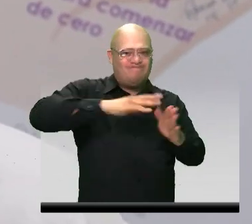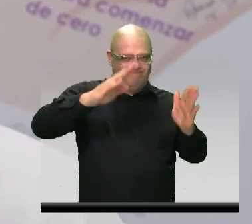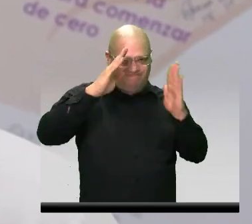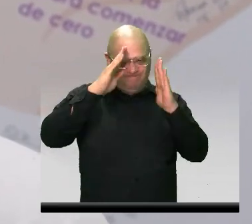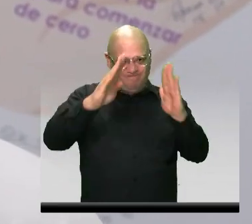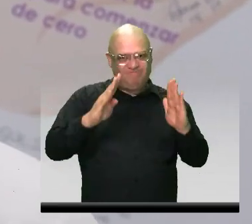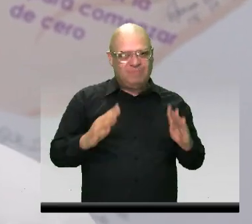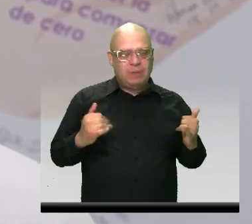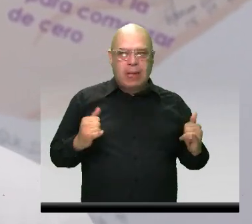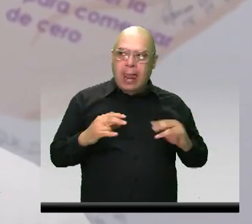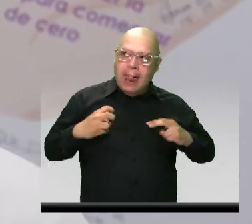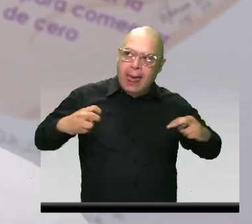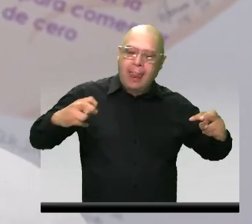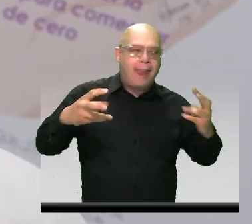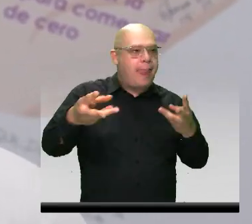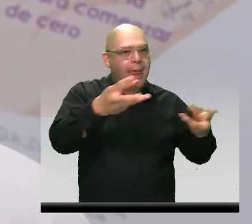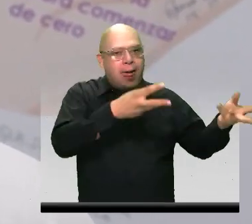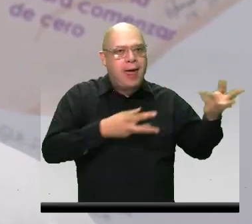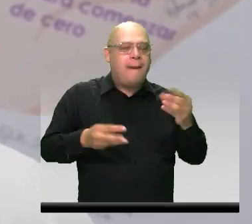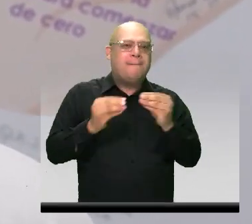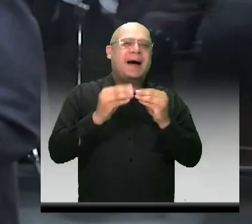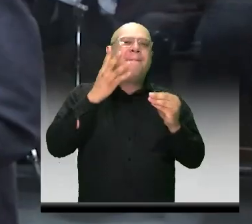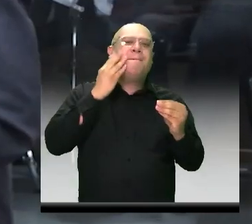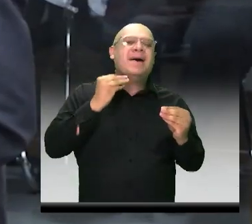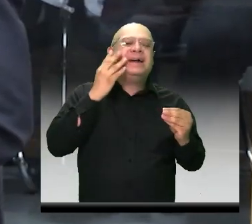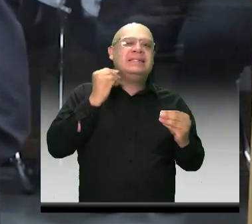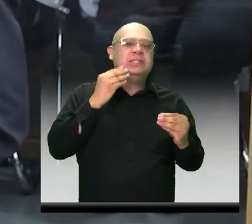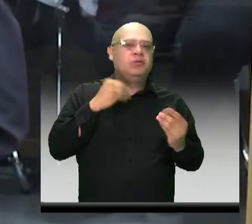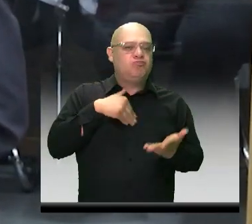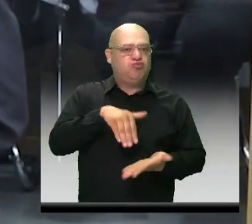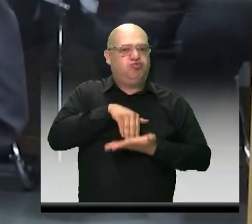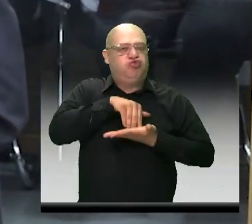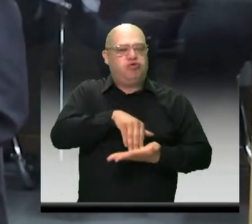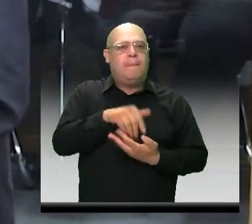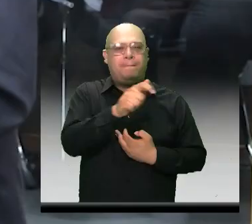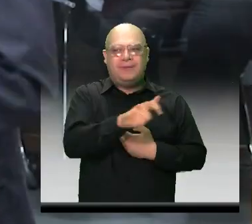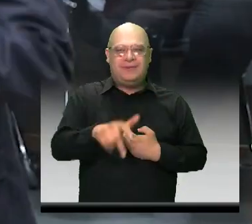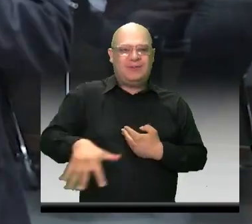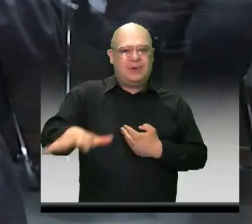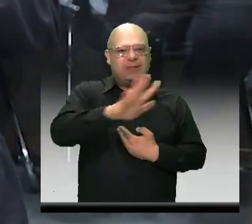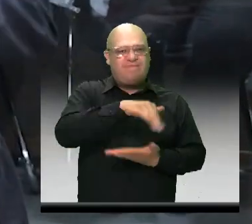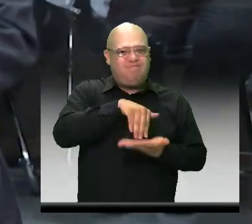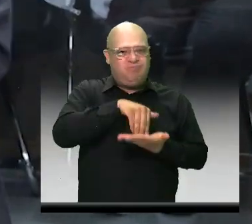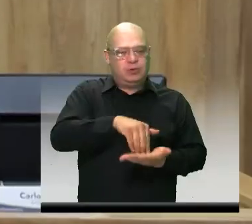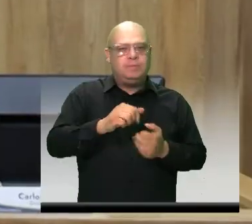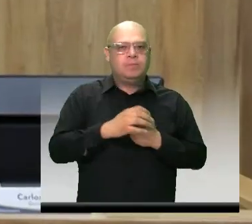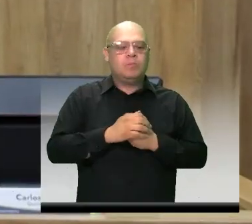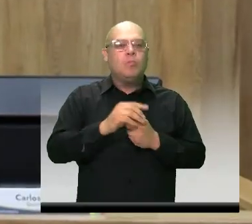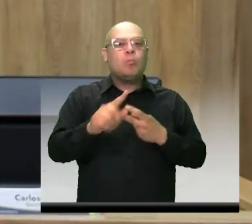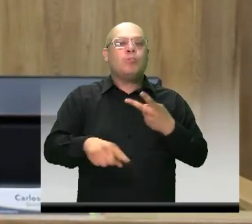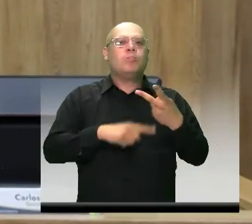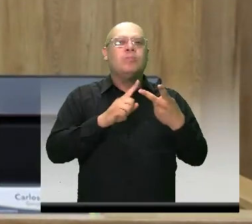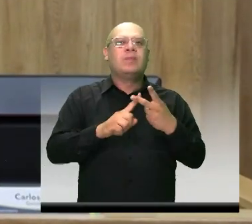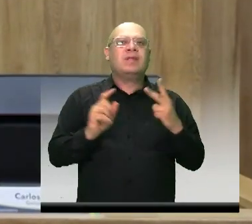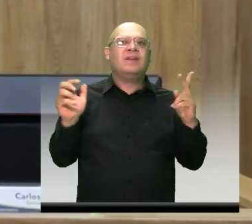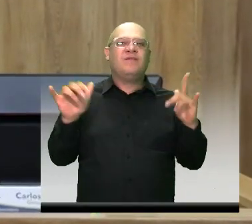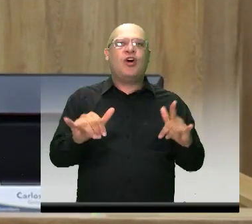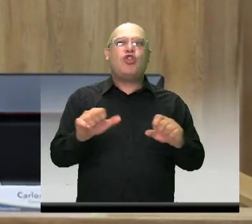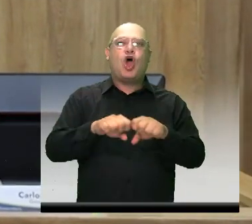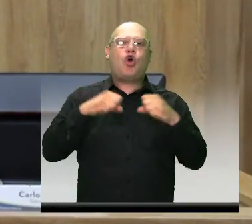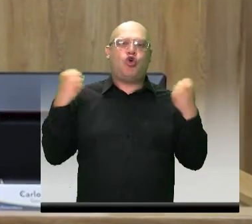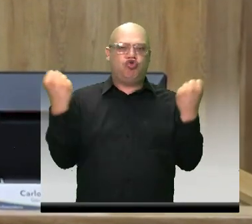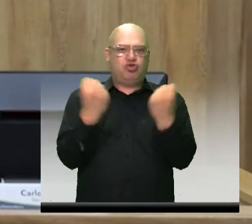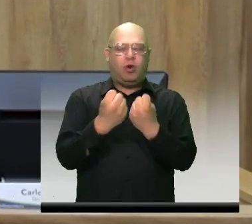experiencia de tener esa residencia con todas estas personas. Luego estuvimos en el recinto del consejo, donde